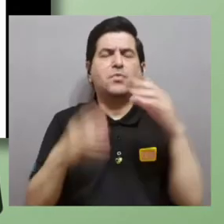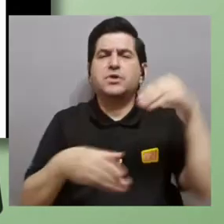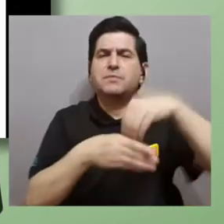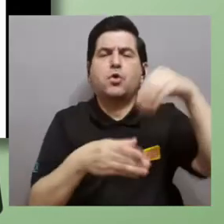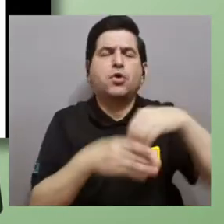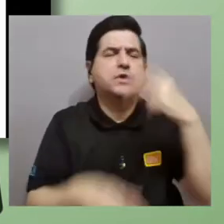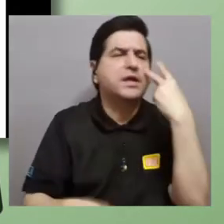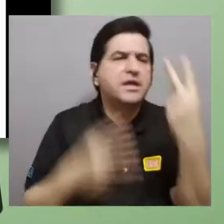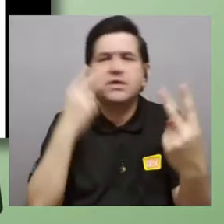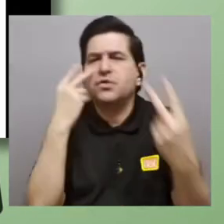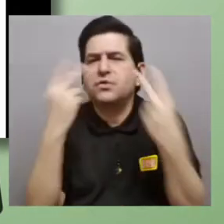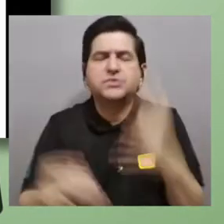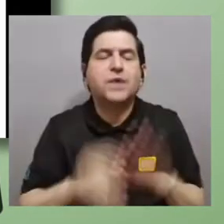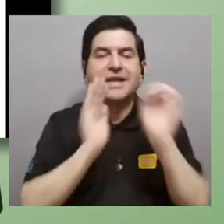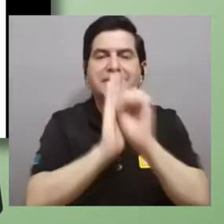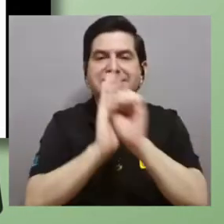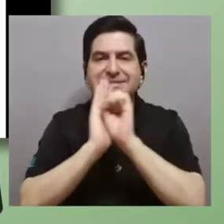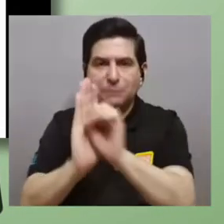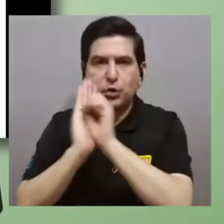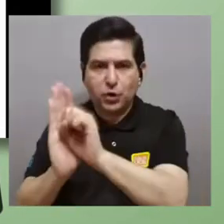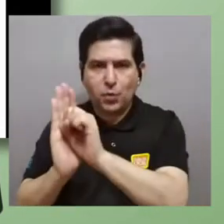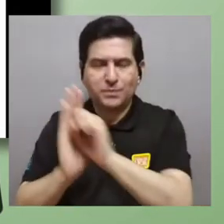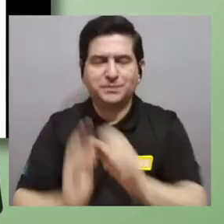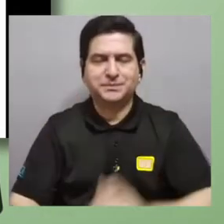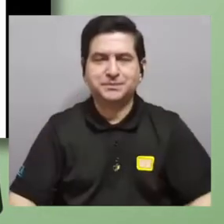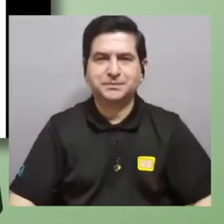contenidos visuales lleno de símbolos